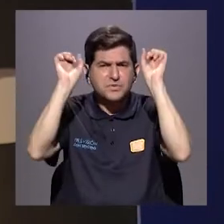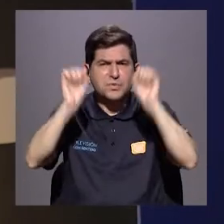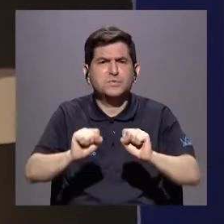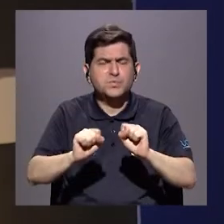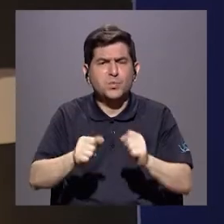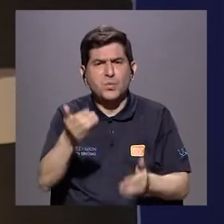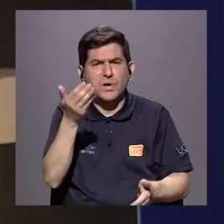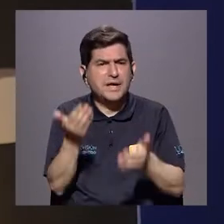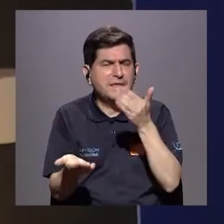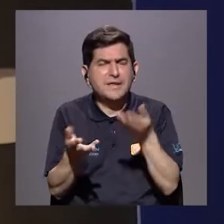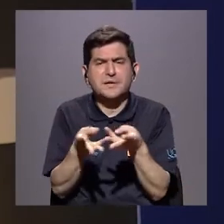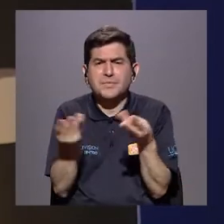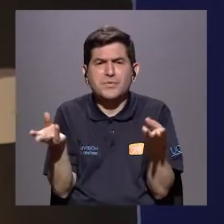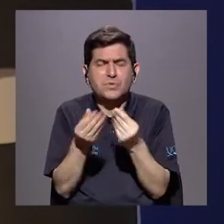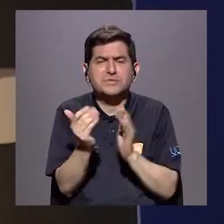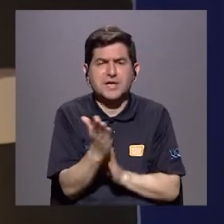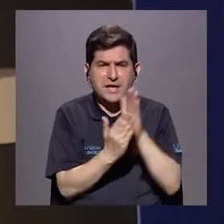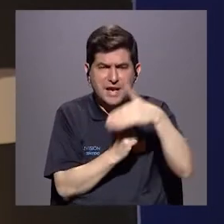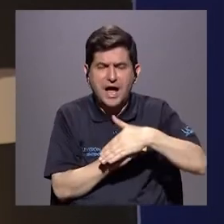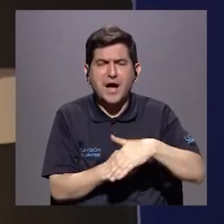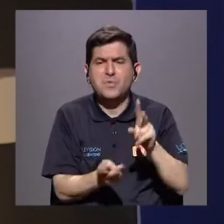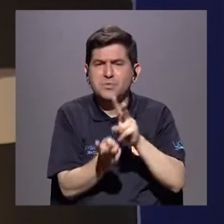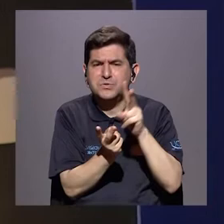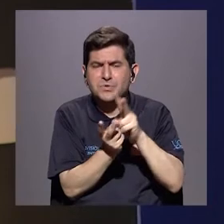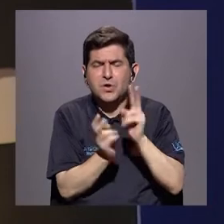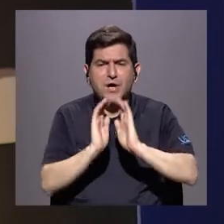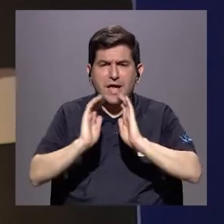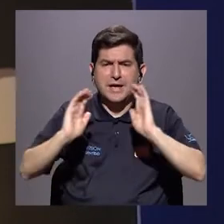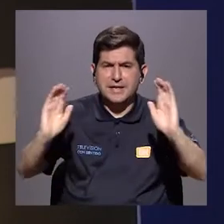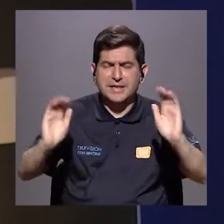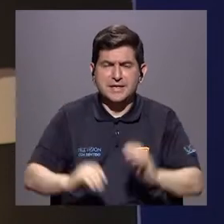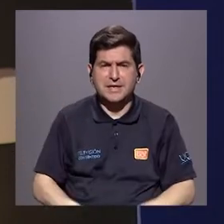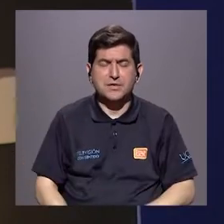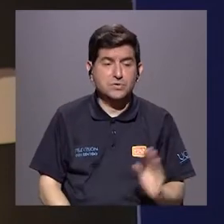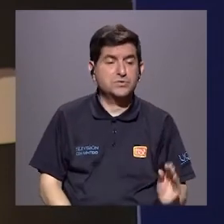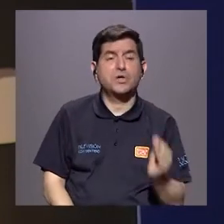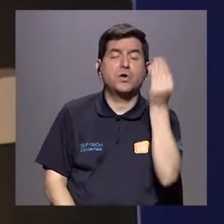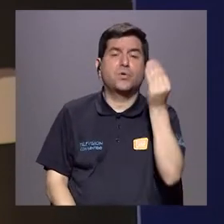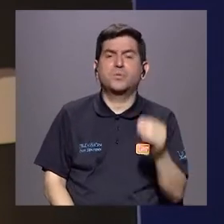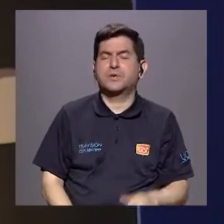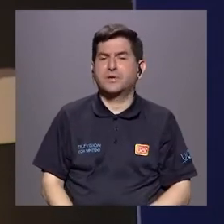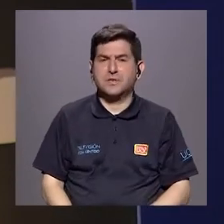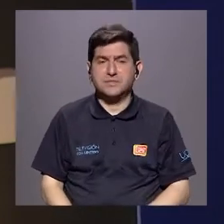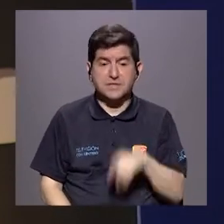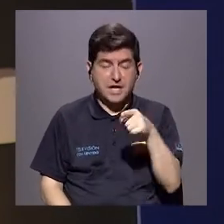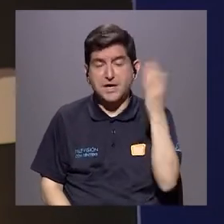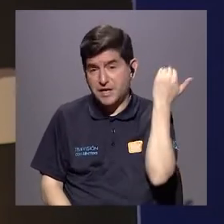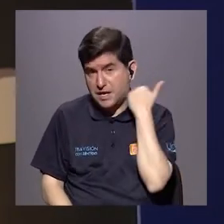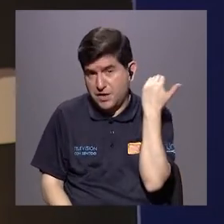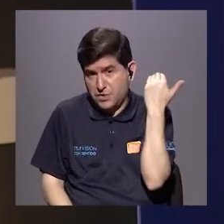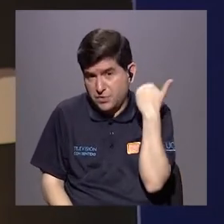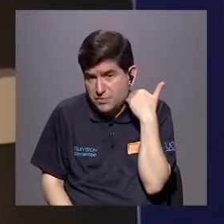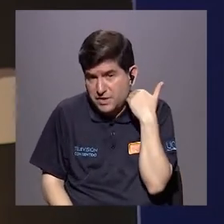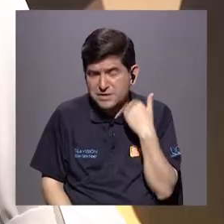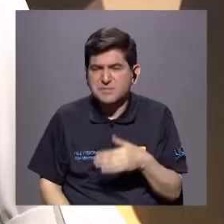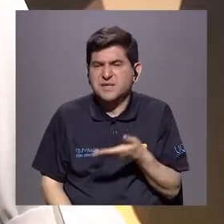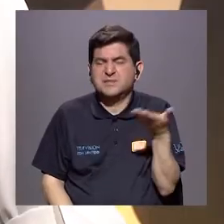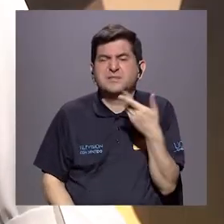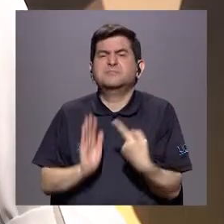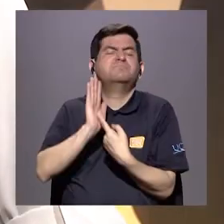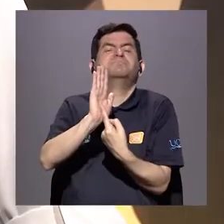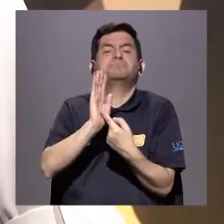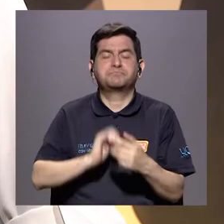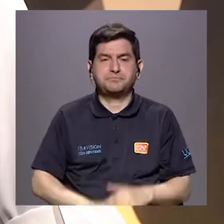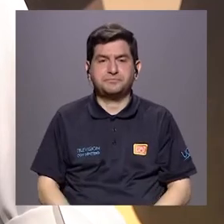generar el abuso sexual infantil en niños, niñas y adolescentes que estén siendo víctimas de...? Claro, sí.